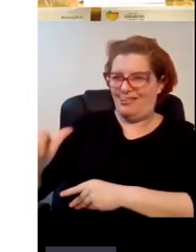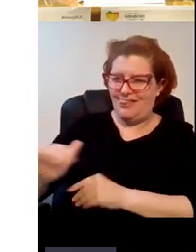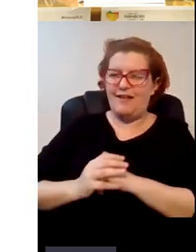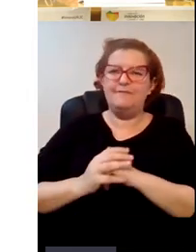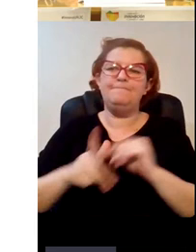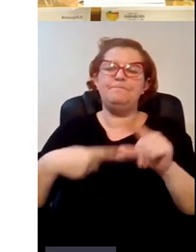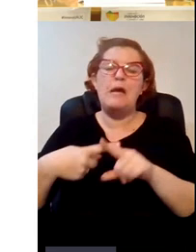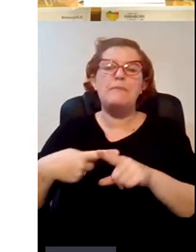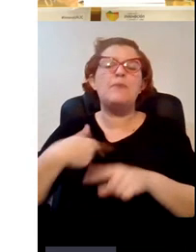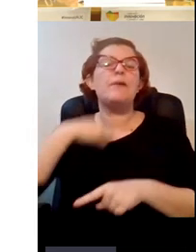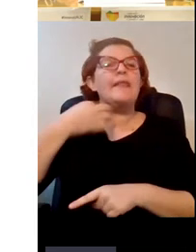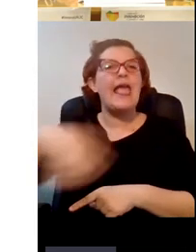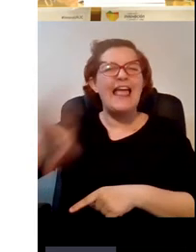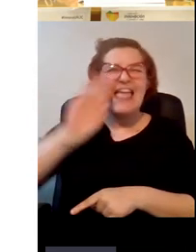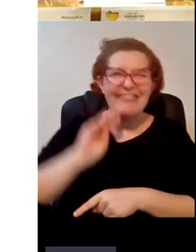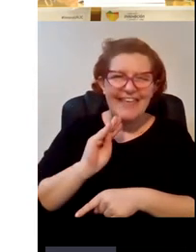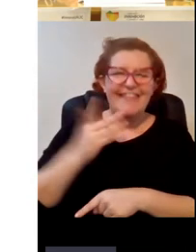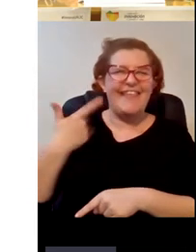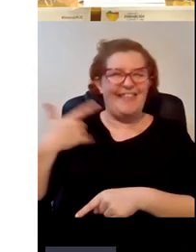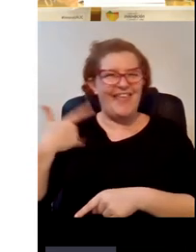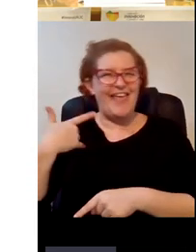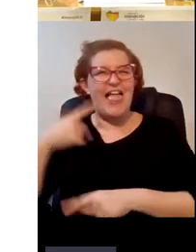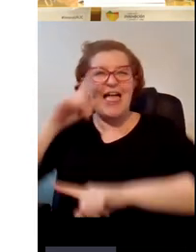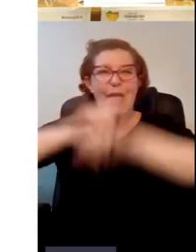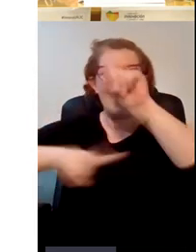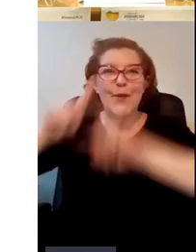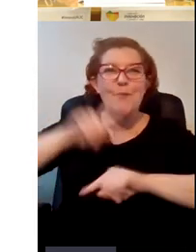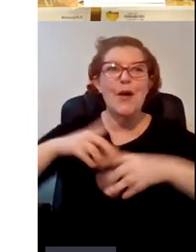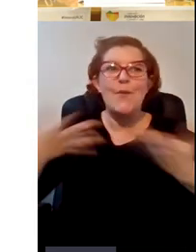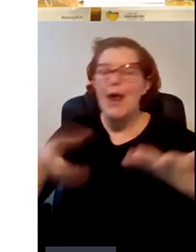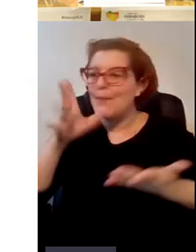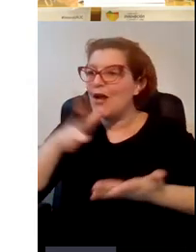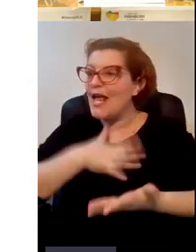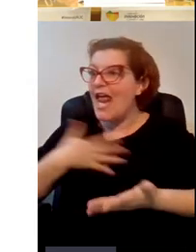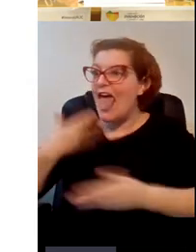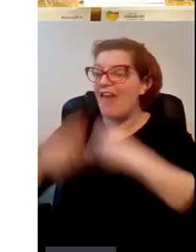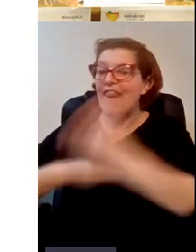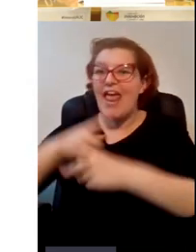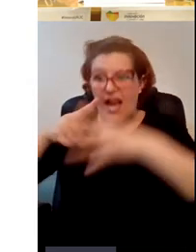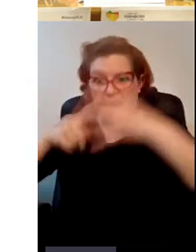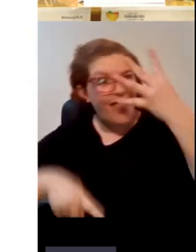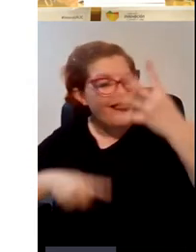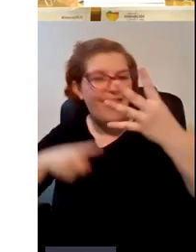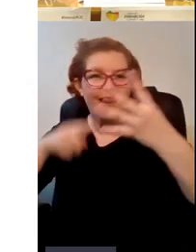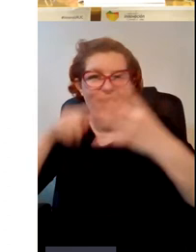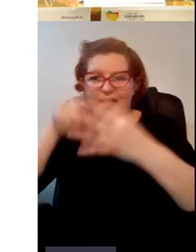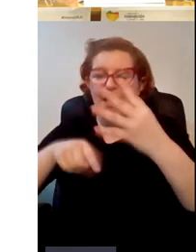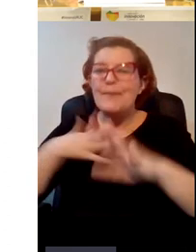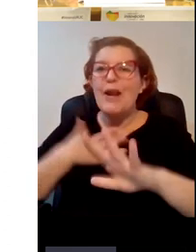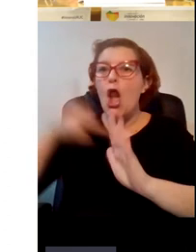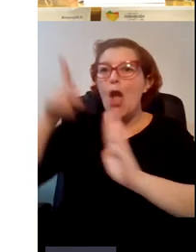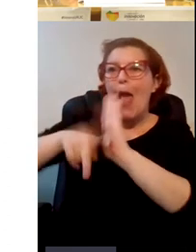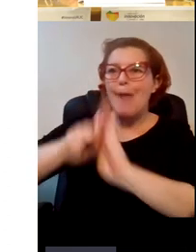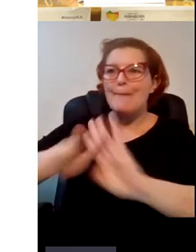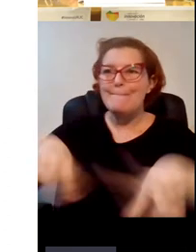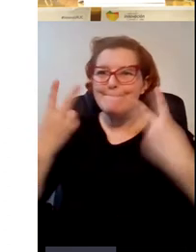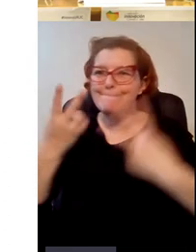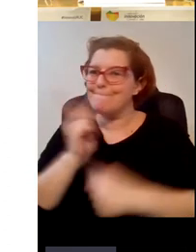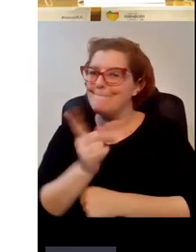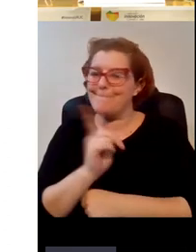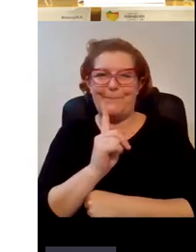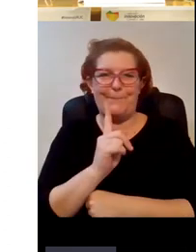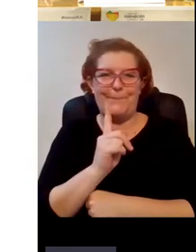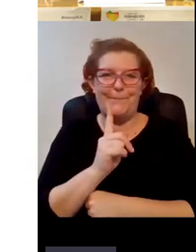pude entender bien cuál era el problema porque queremos hacer cosas todos queremos hacer cosas pero igual quizá la normativa no se puede no puede